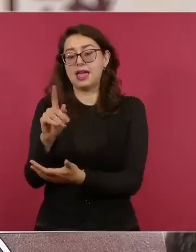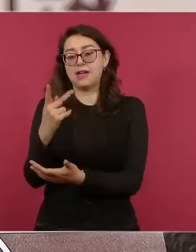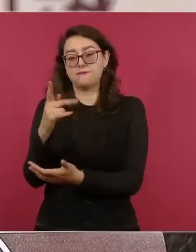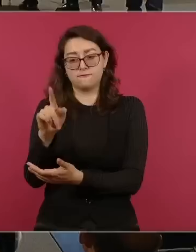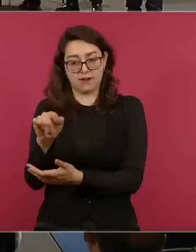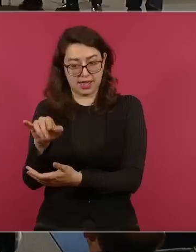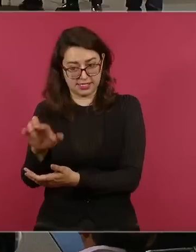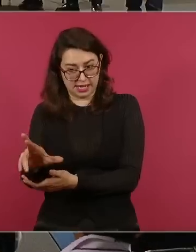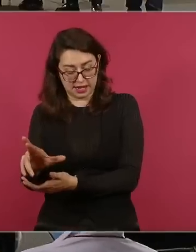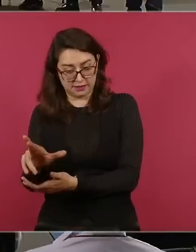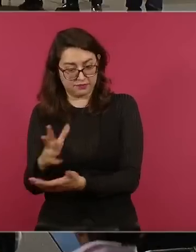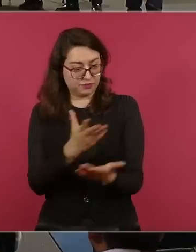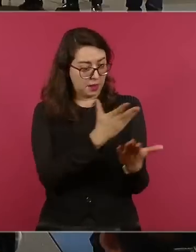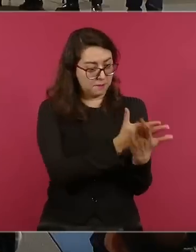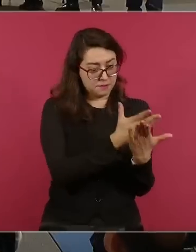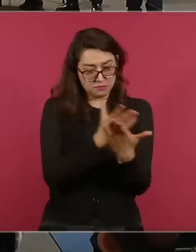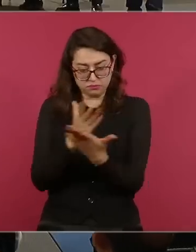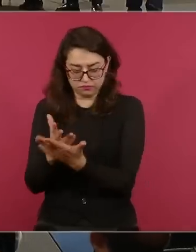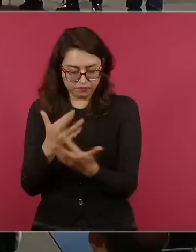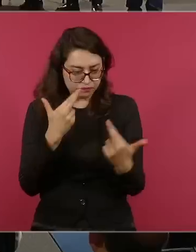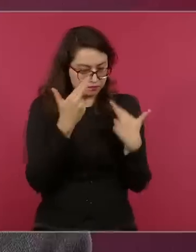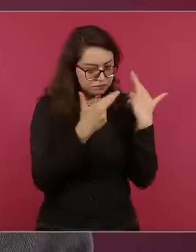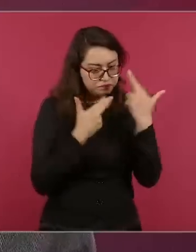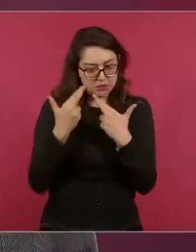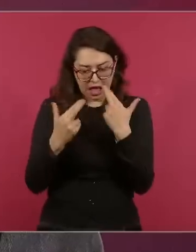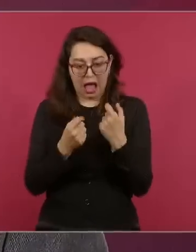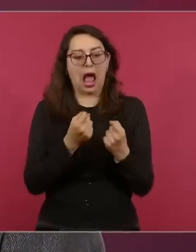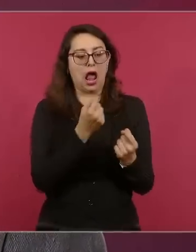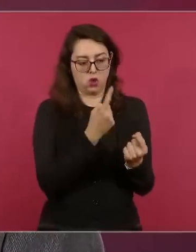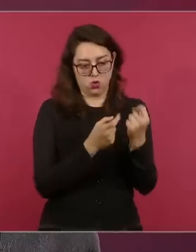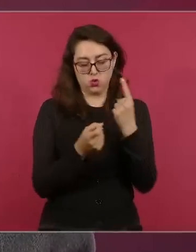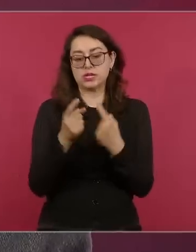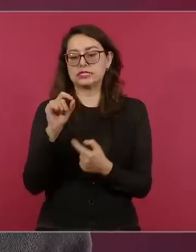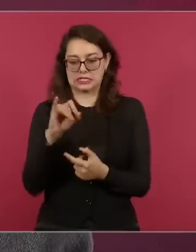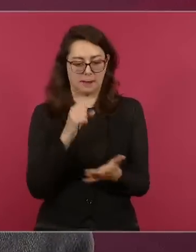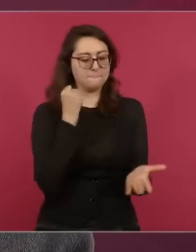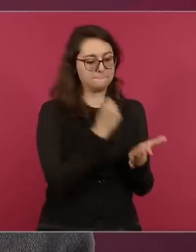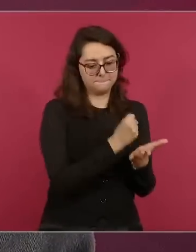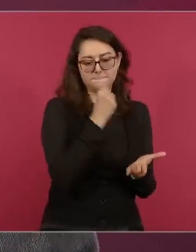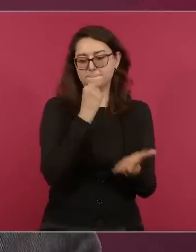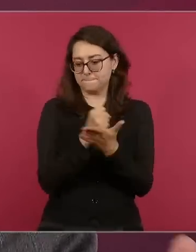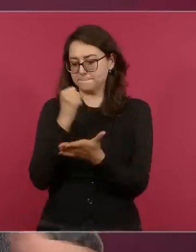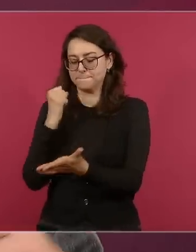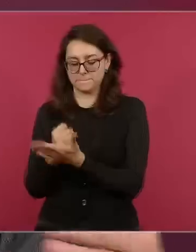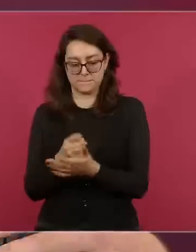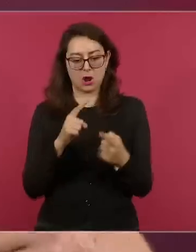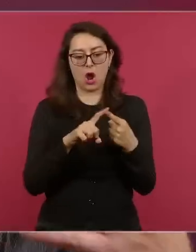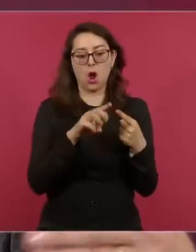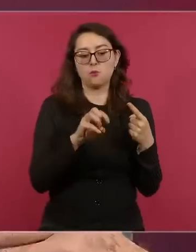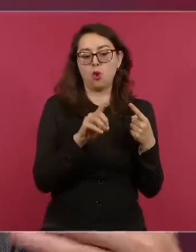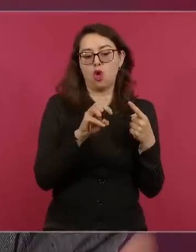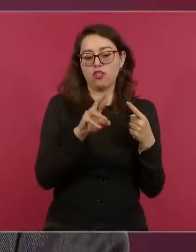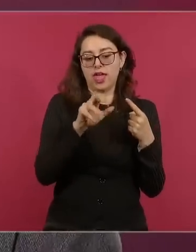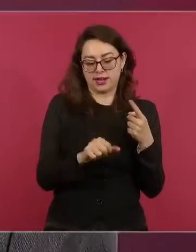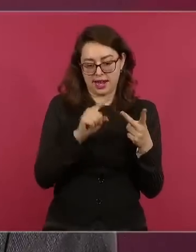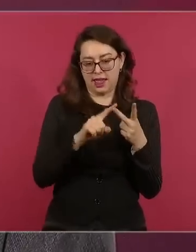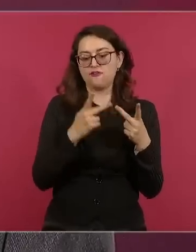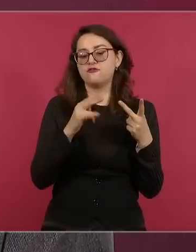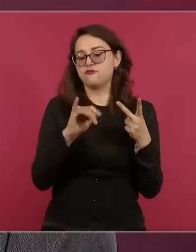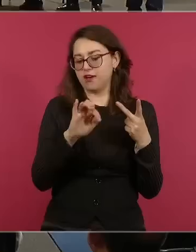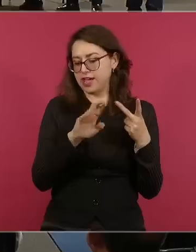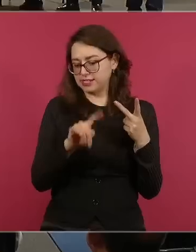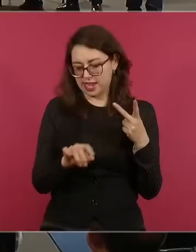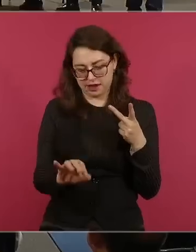las versiones que presentó Moderna, AstraZeneca se le pidió más información y lo que se espera es que tal vez en las próximas